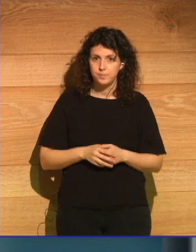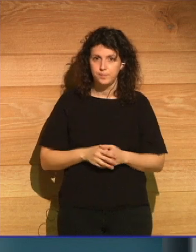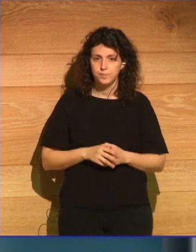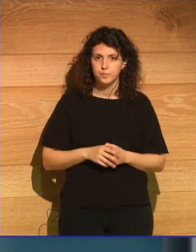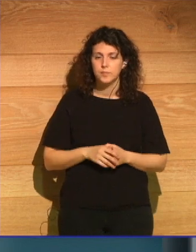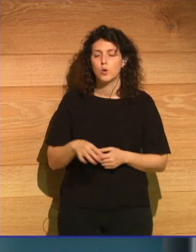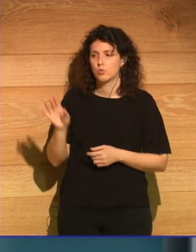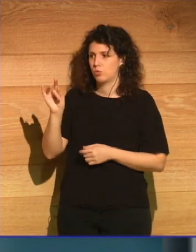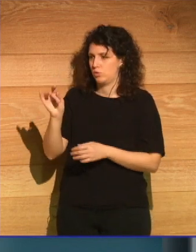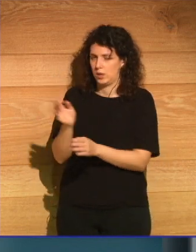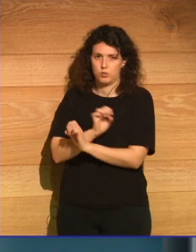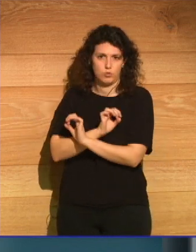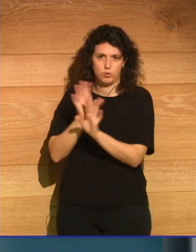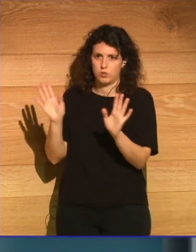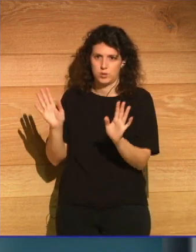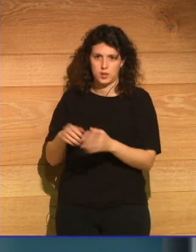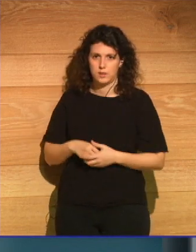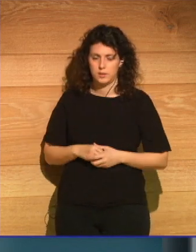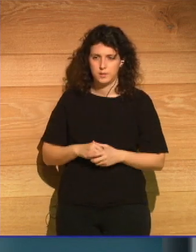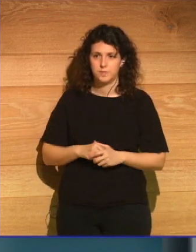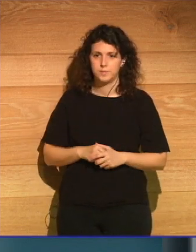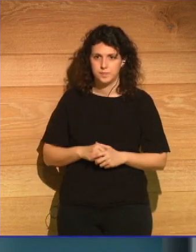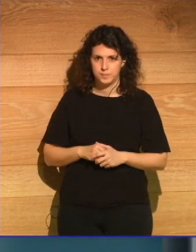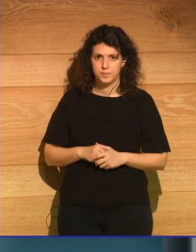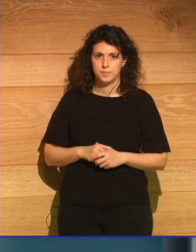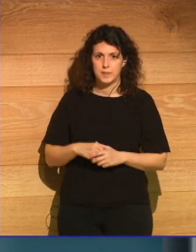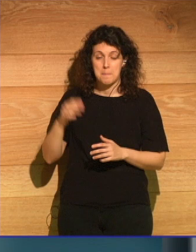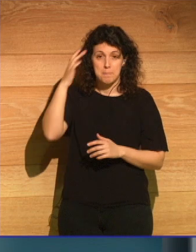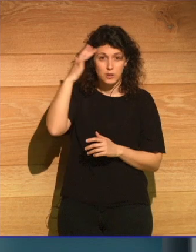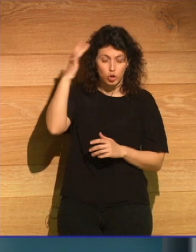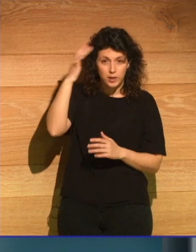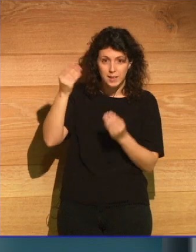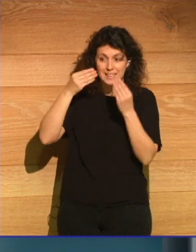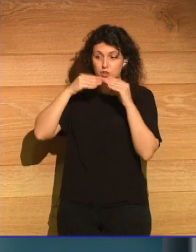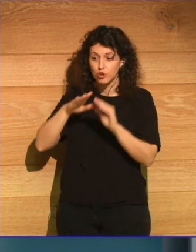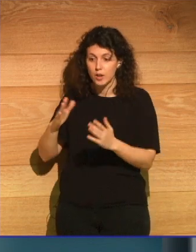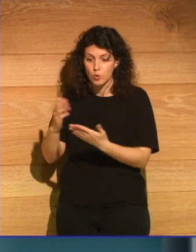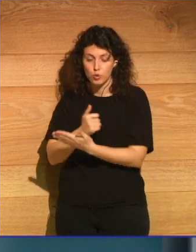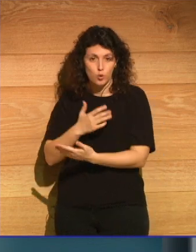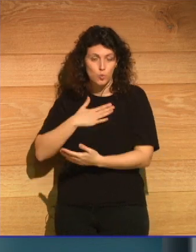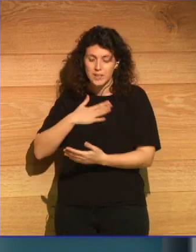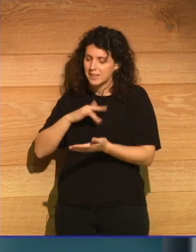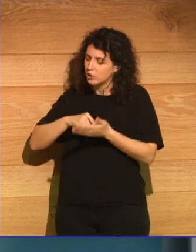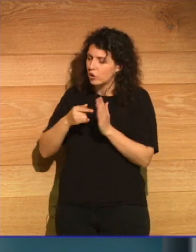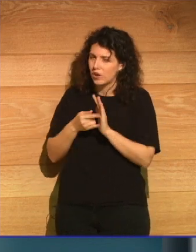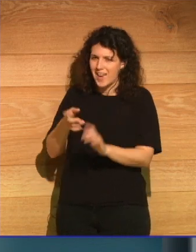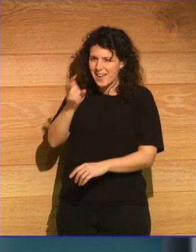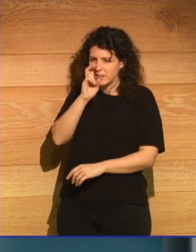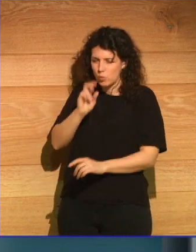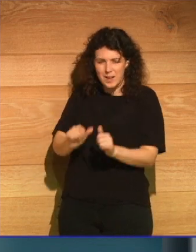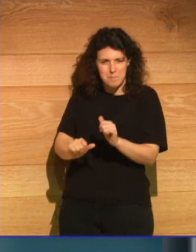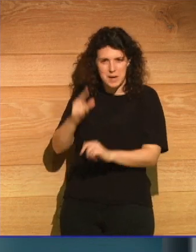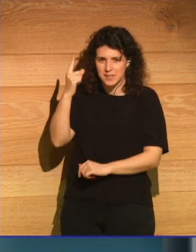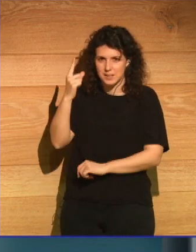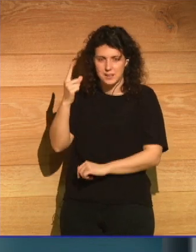Sí, totalmente. Las mitologías y las historias son nuestra tecnología más antigua y la que